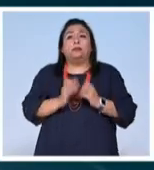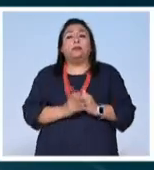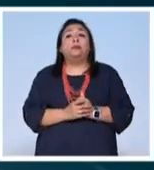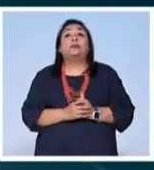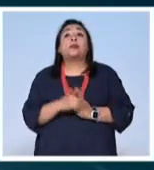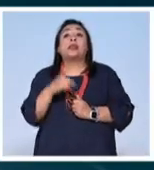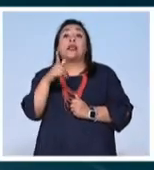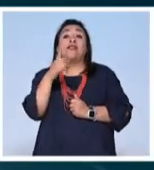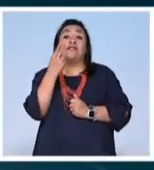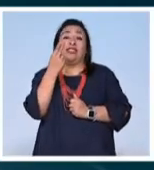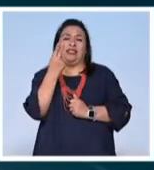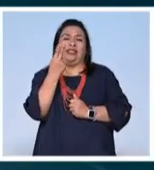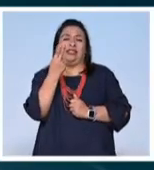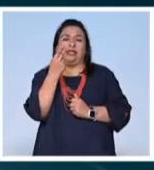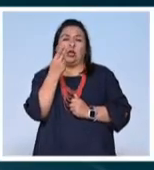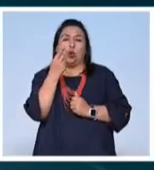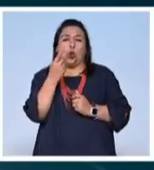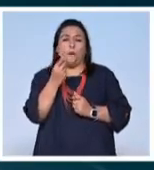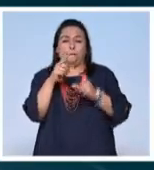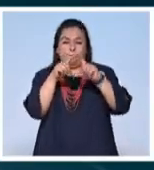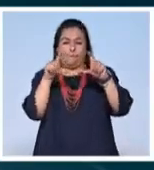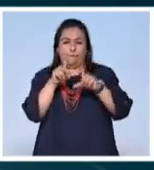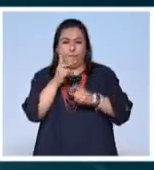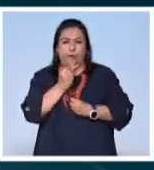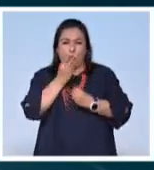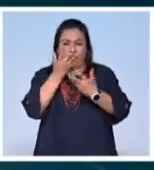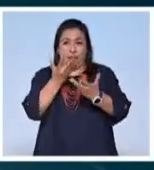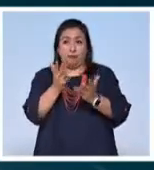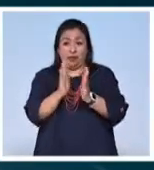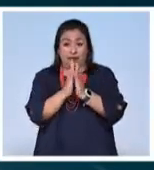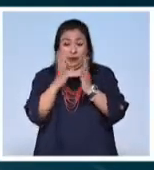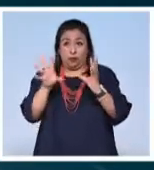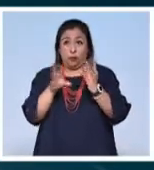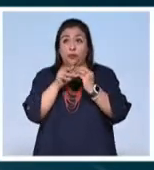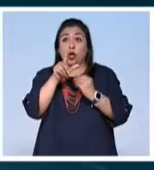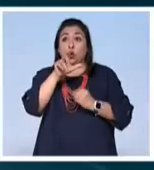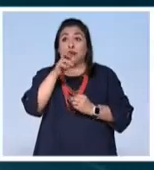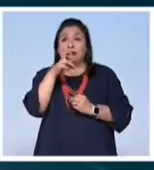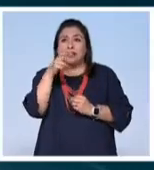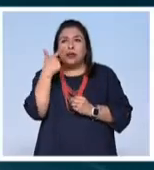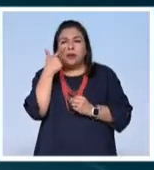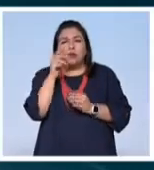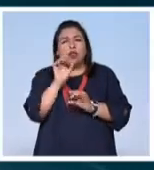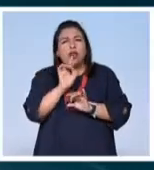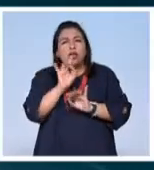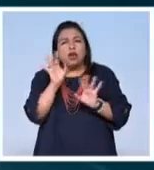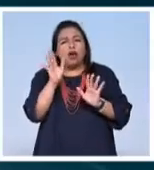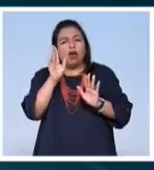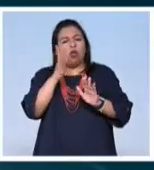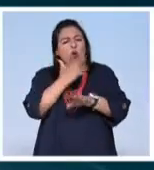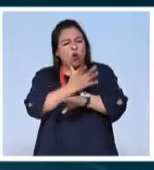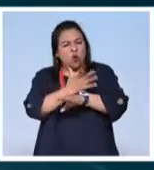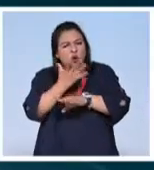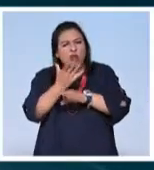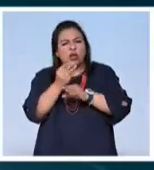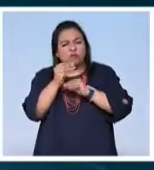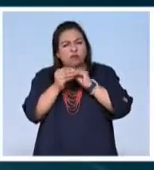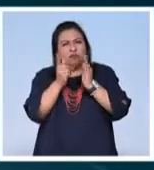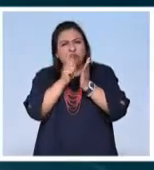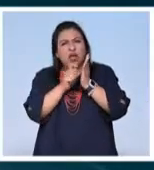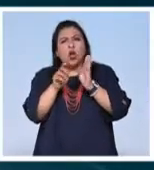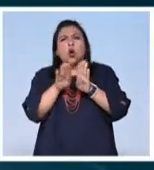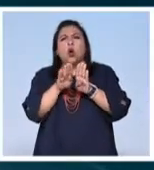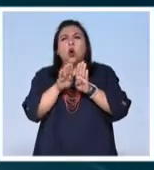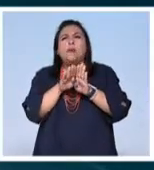En los 25 poemas que conforman el libro Luis García Montero reconstruye con delicadeza y honestidad el sinuoso